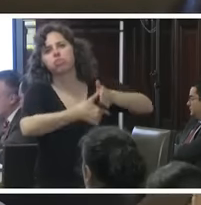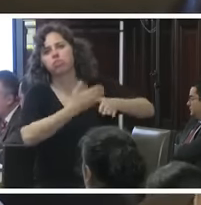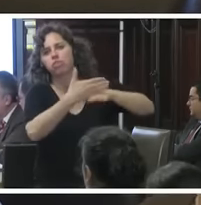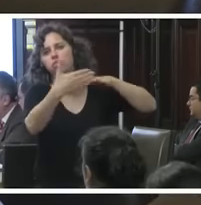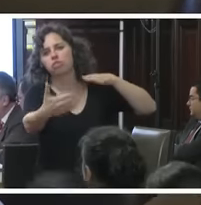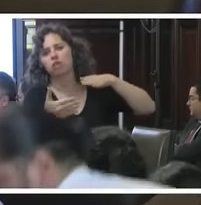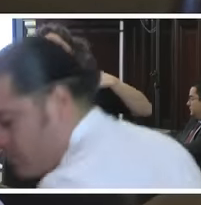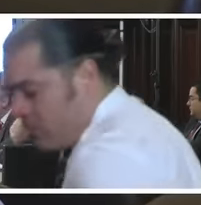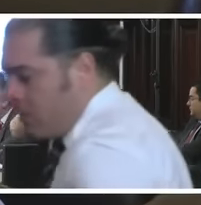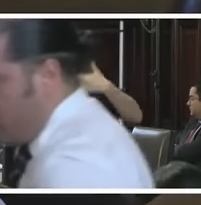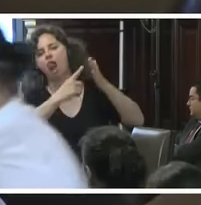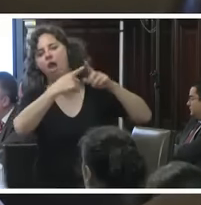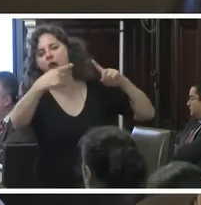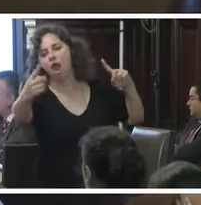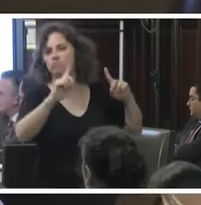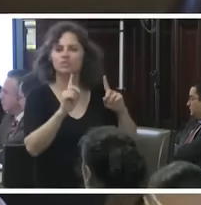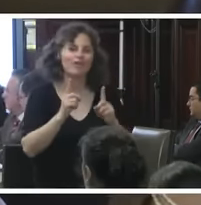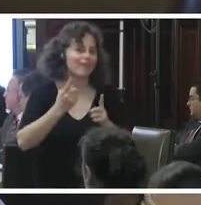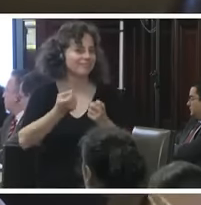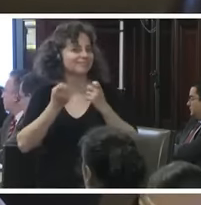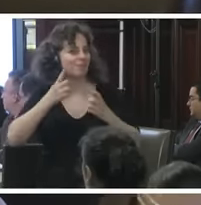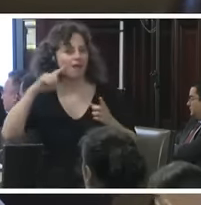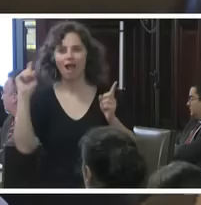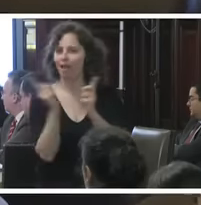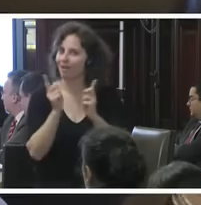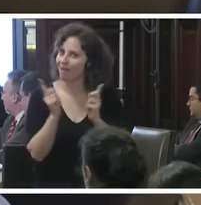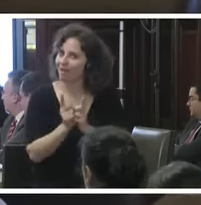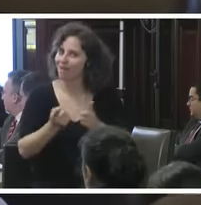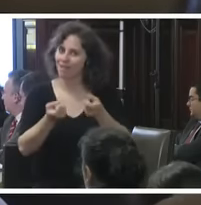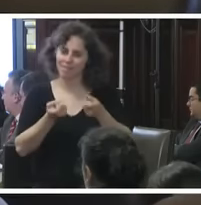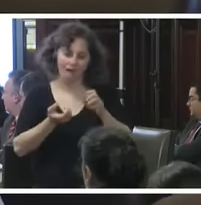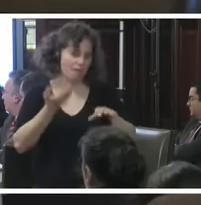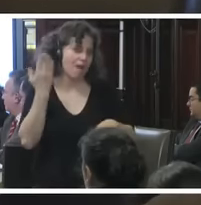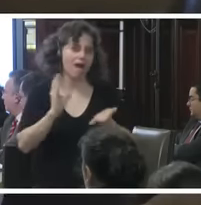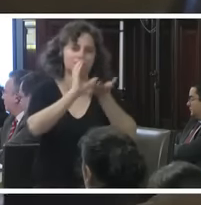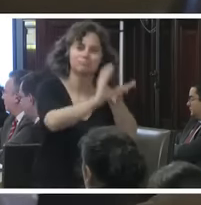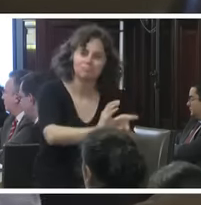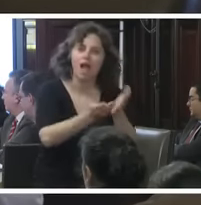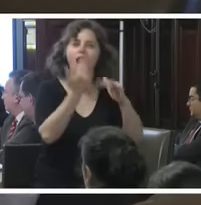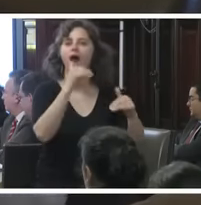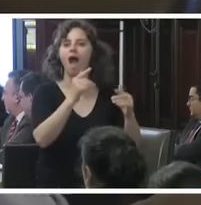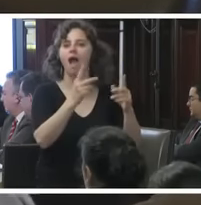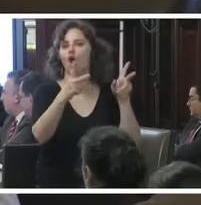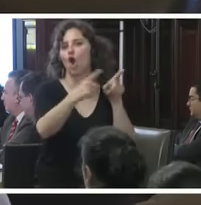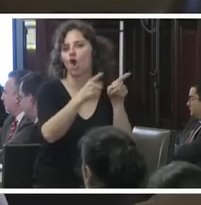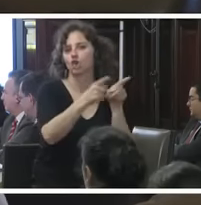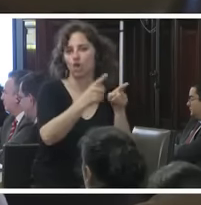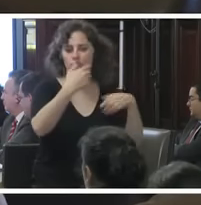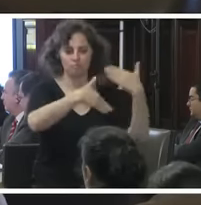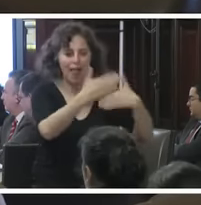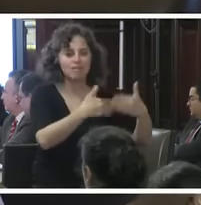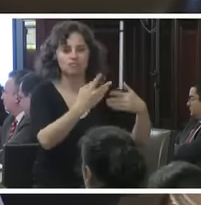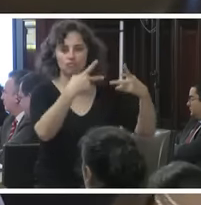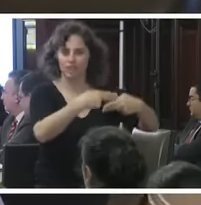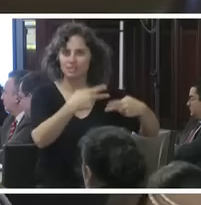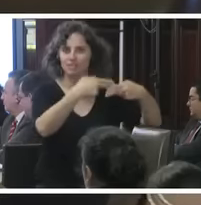un juicio. y deberíamos dedicar más tiempo y recursos a cortar esos tiempos para